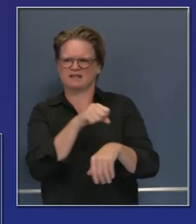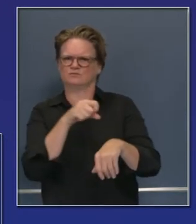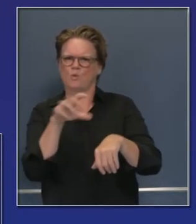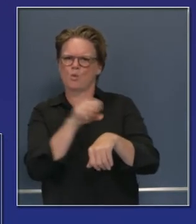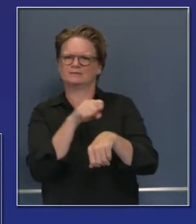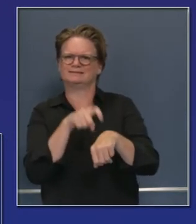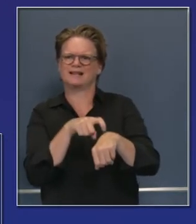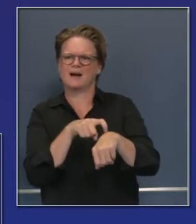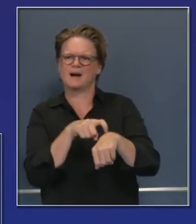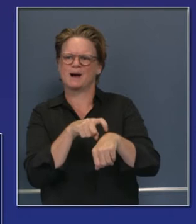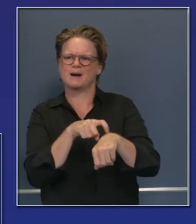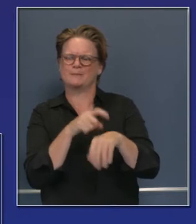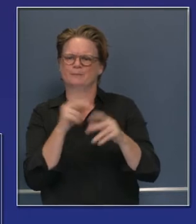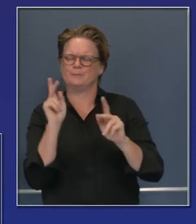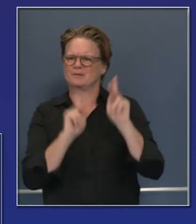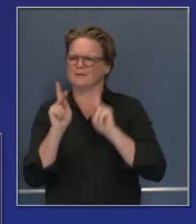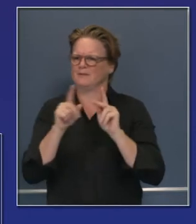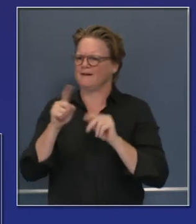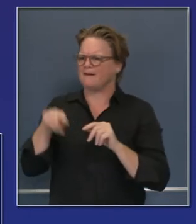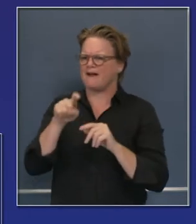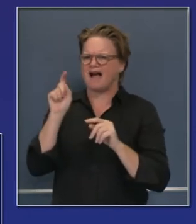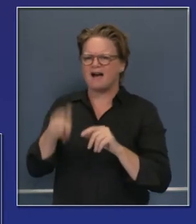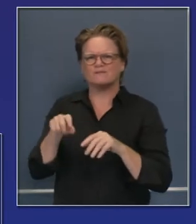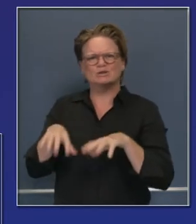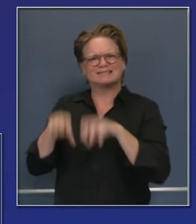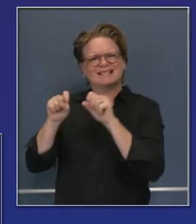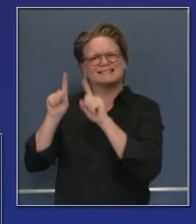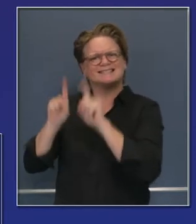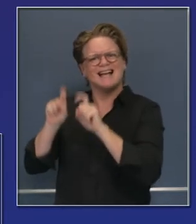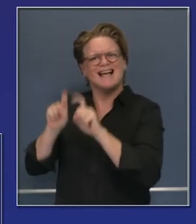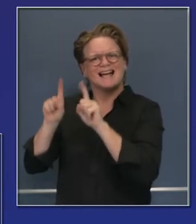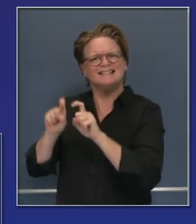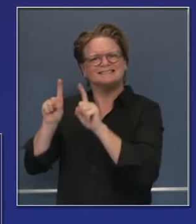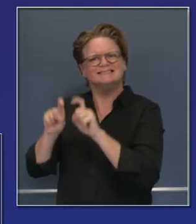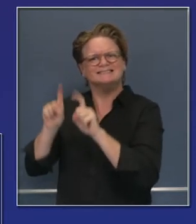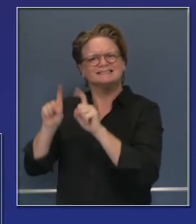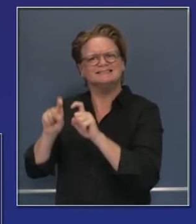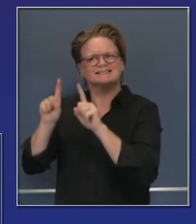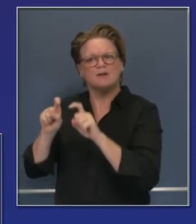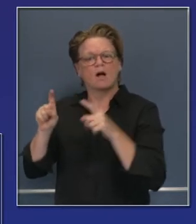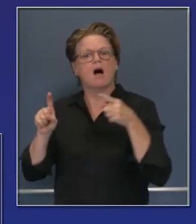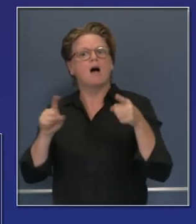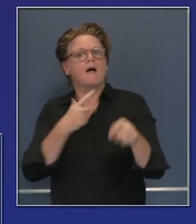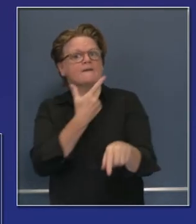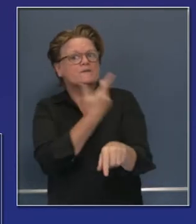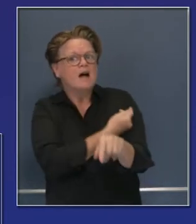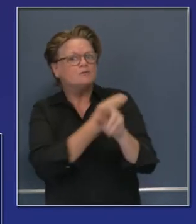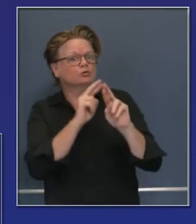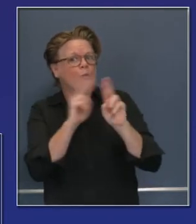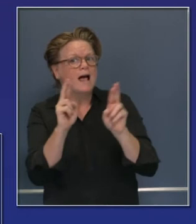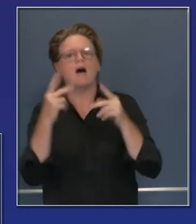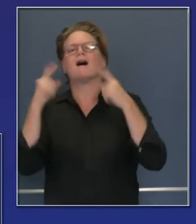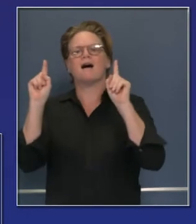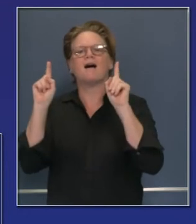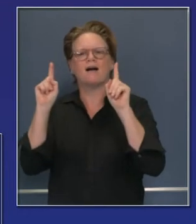empiece a hacer pruebas a lo largo del estado ya lo vieron ustedes la semana pasada ustedes verán que hubo